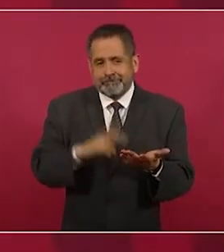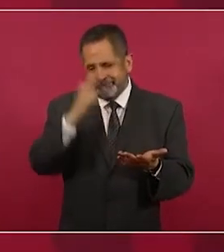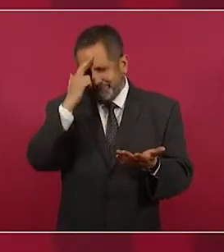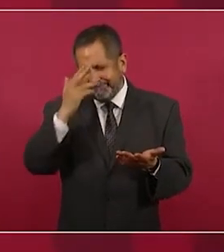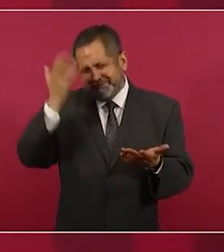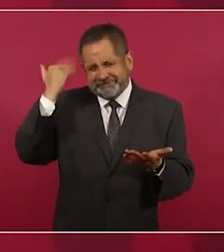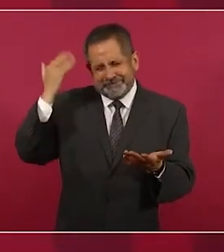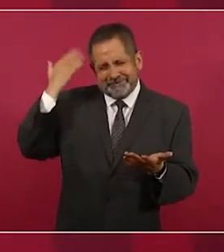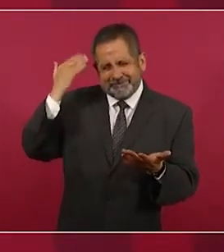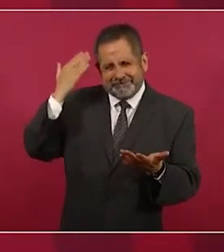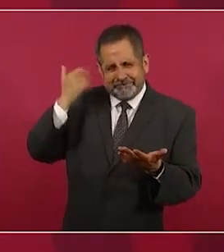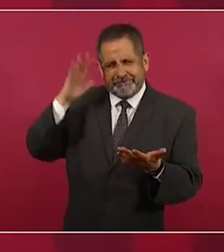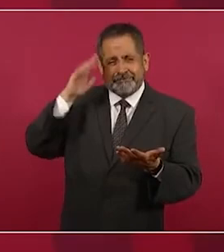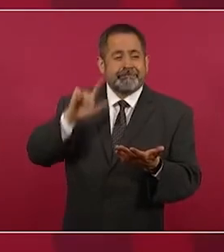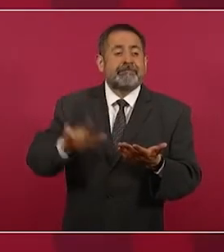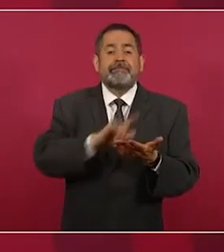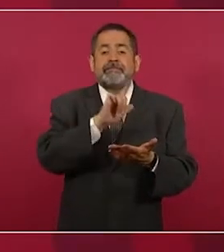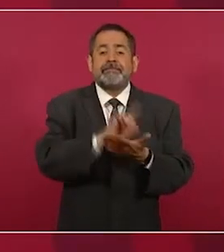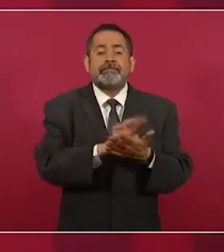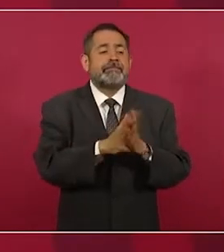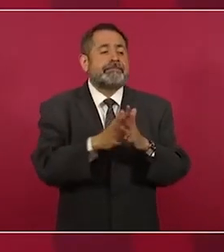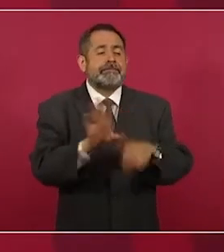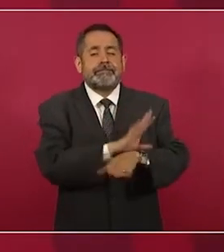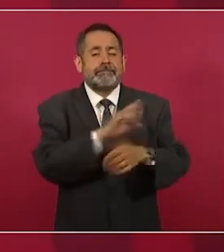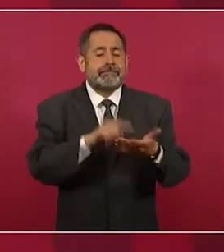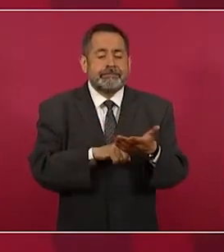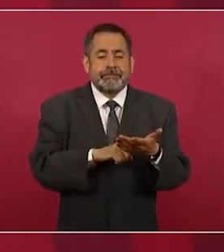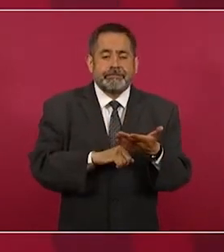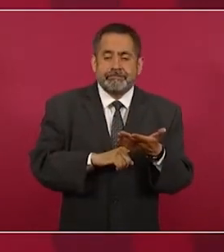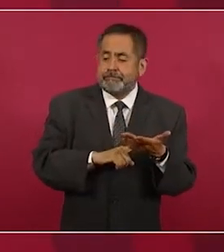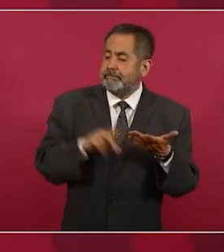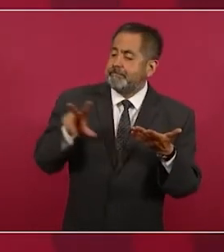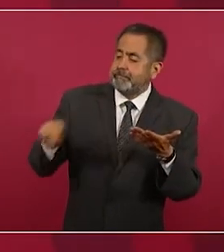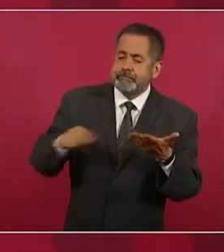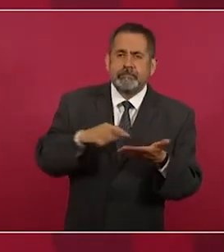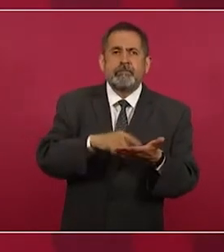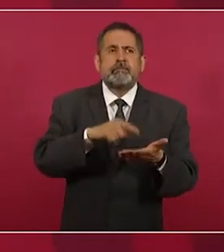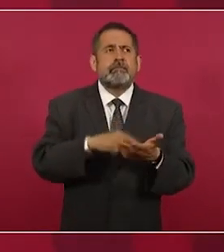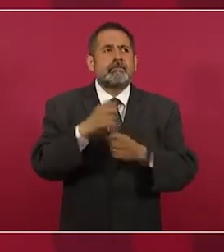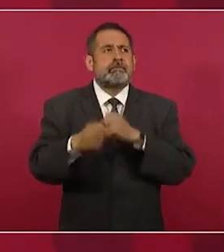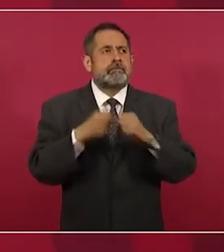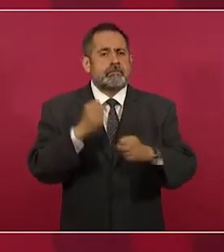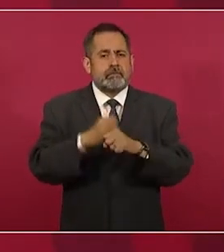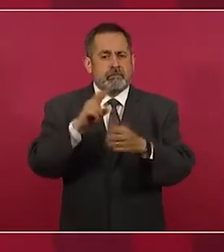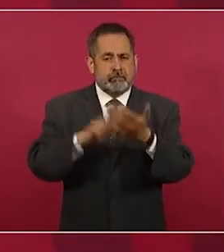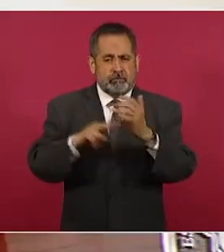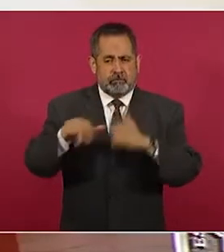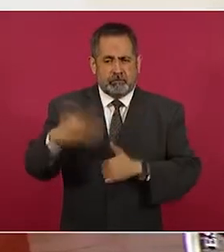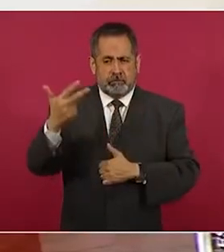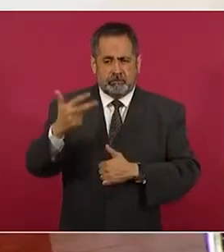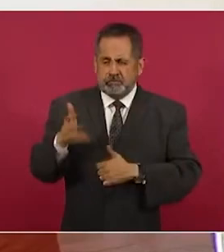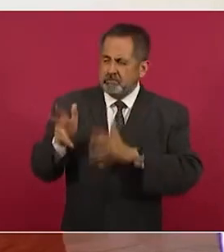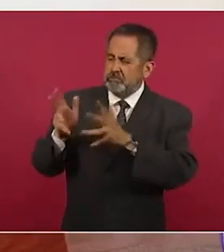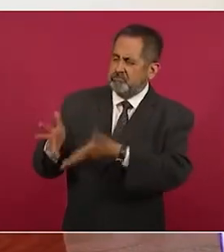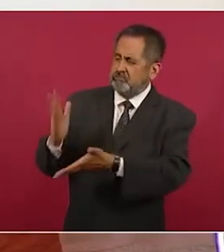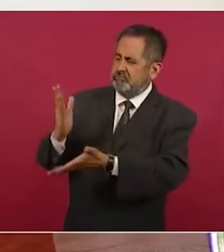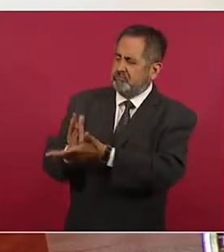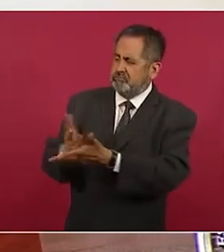Reforma Energética del 2013, paradas